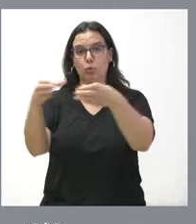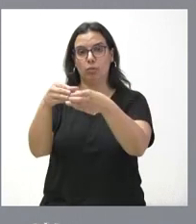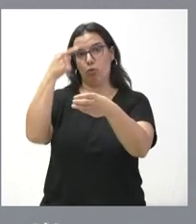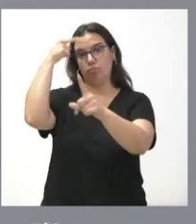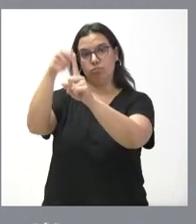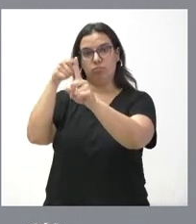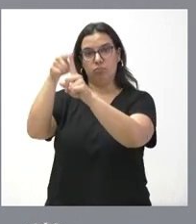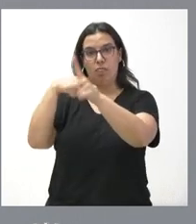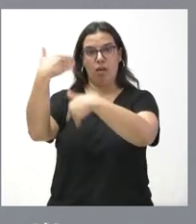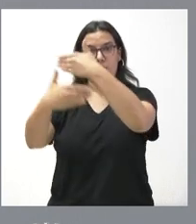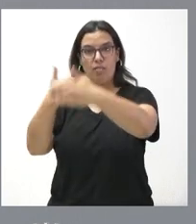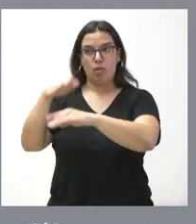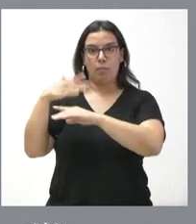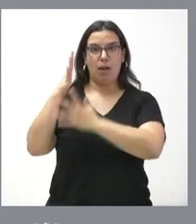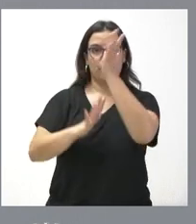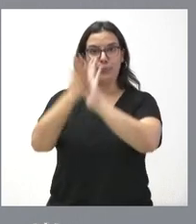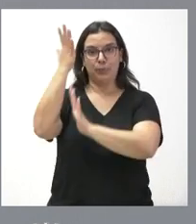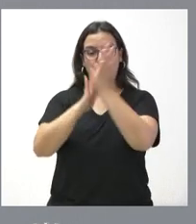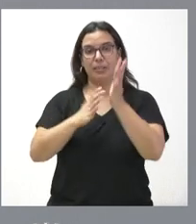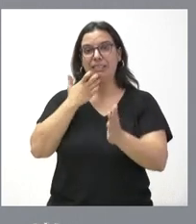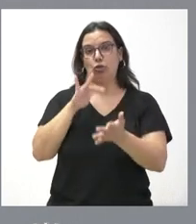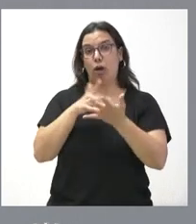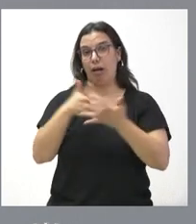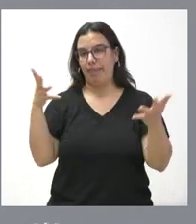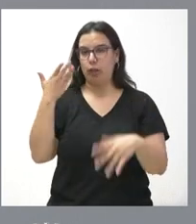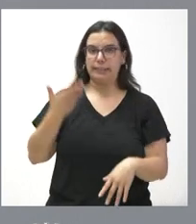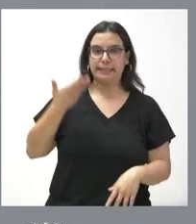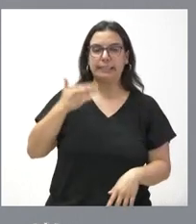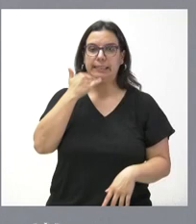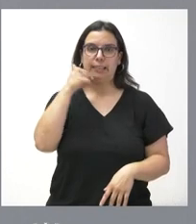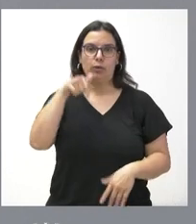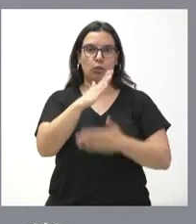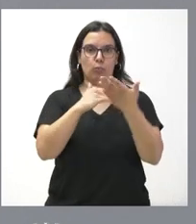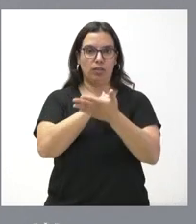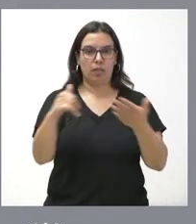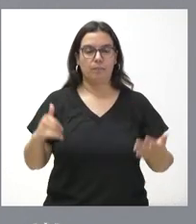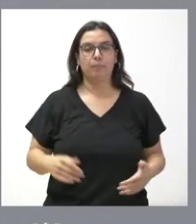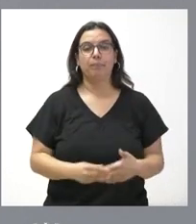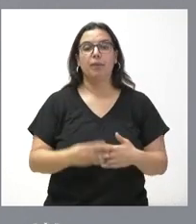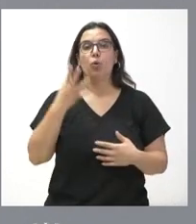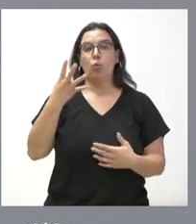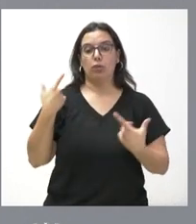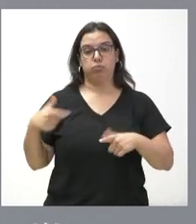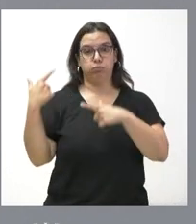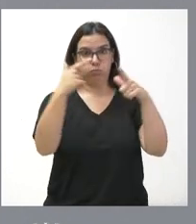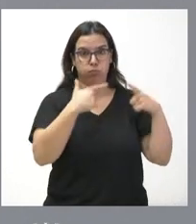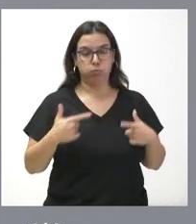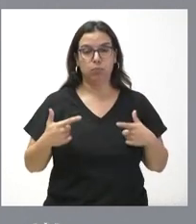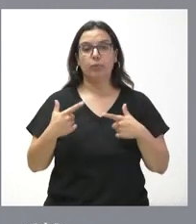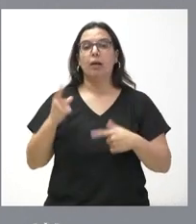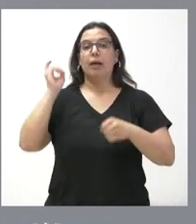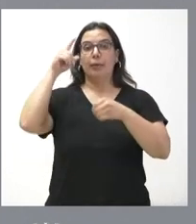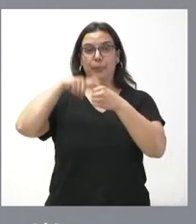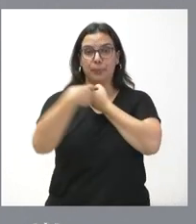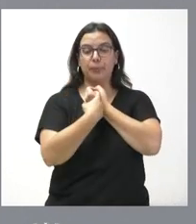avanzado en los incendios de cierta relevancia que se puedan producir en la comunidad. Cuatro unidades de apoyo integradas por personal